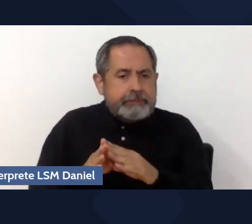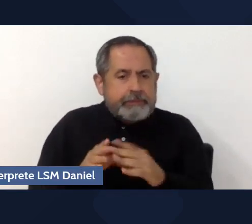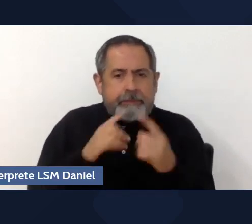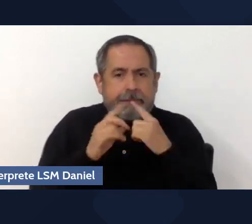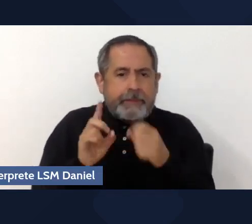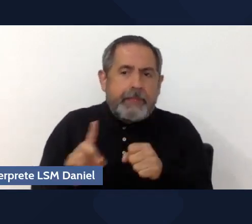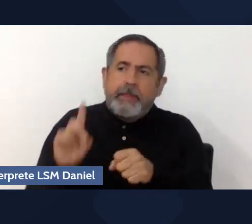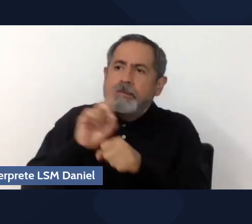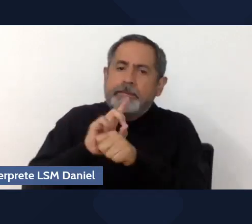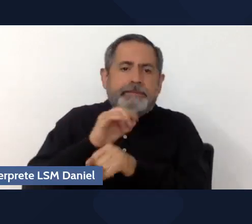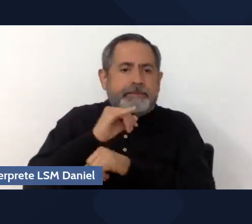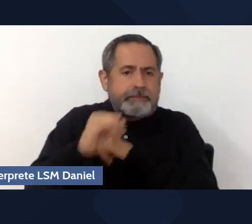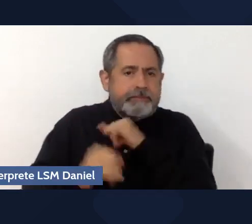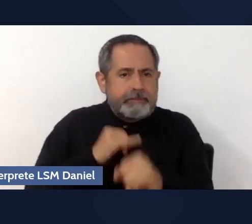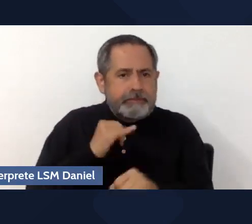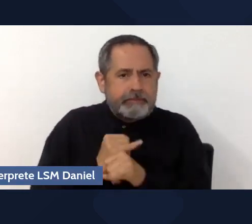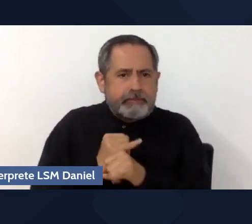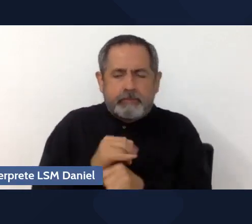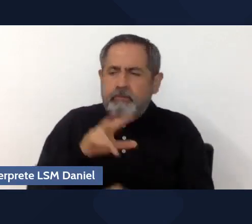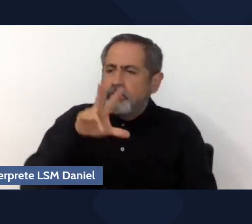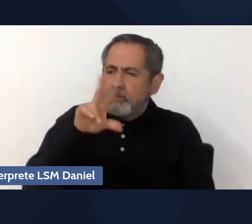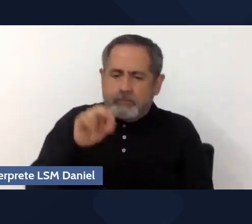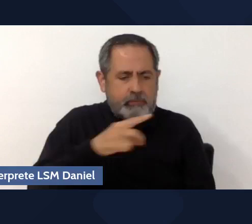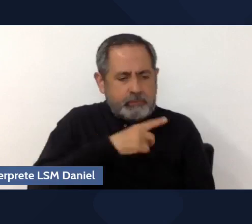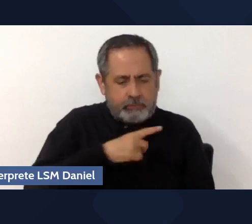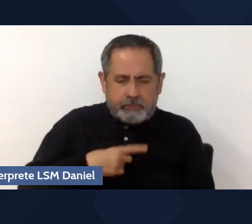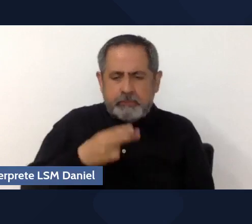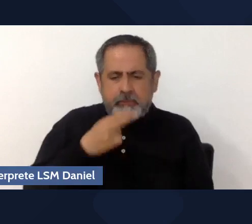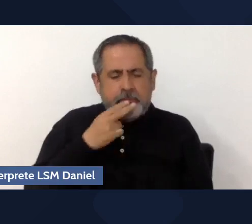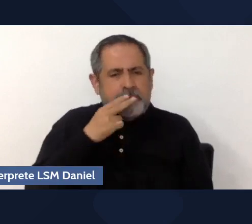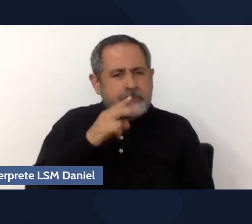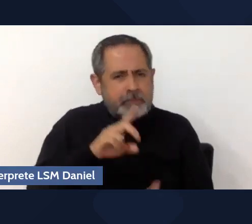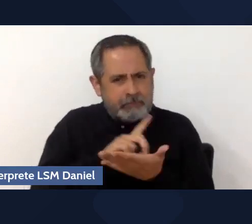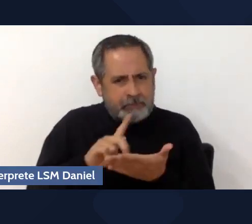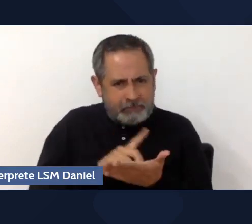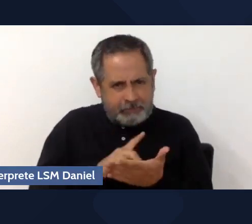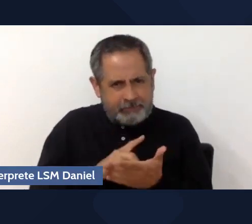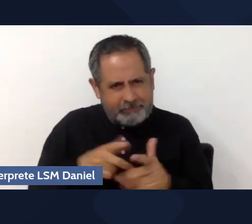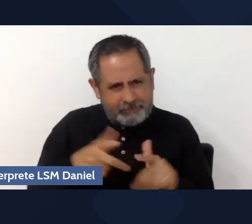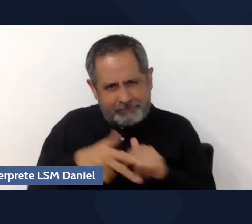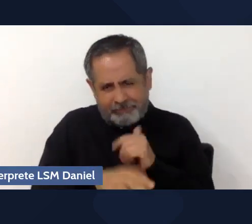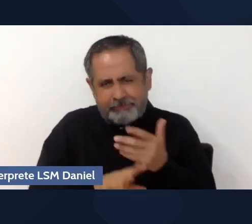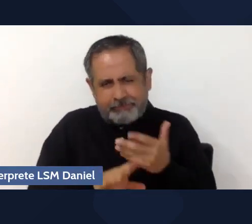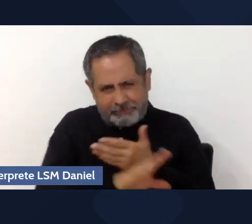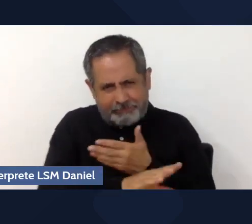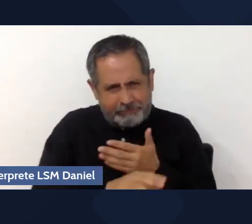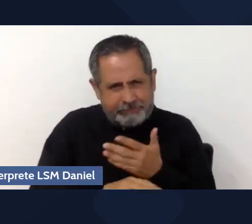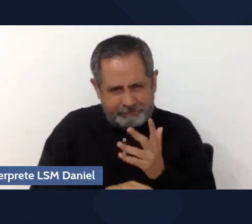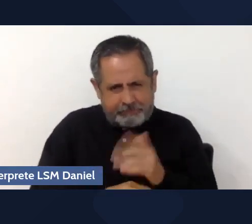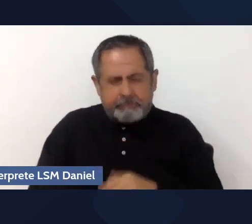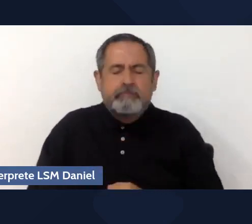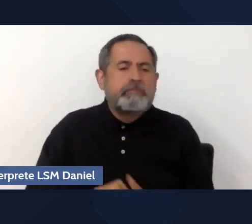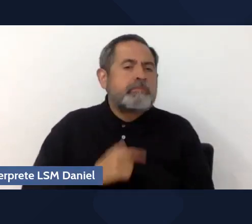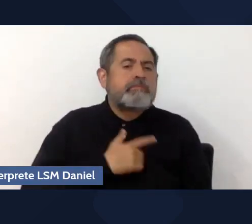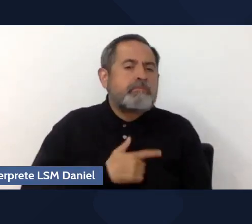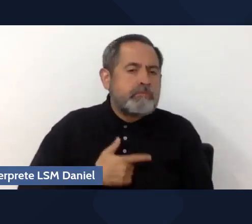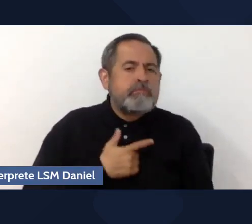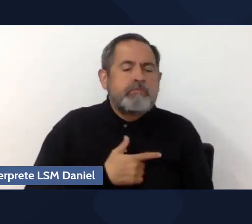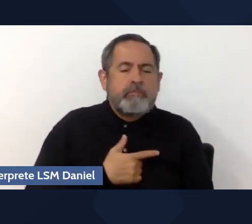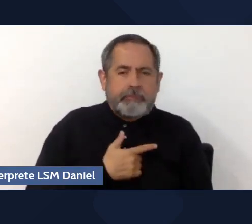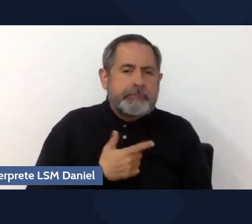Internacional del Uso de Lícito de Sustancias, pues, estamos, ¿no?, con todo el gusto compartiendo.